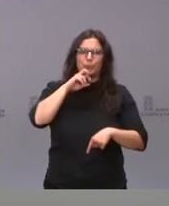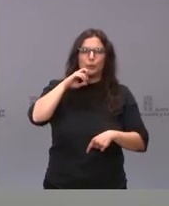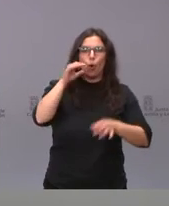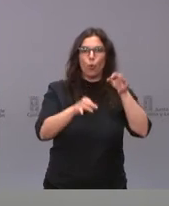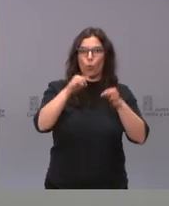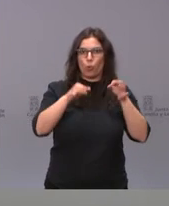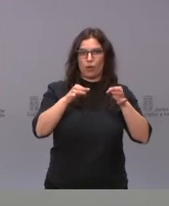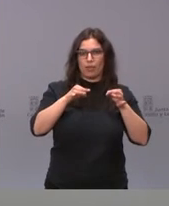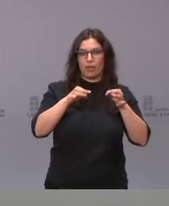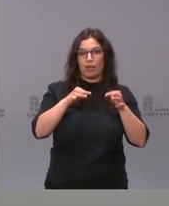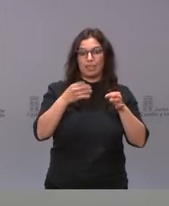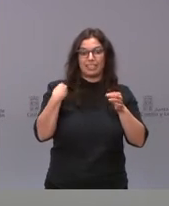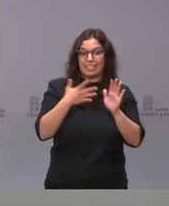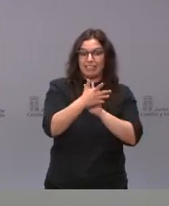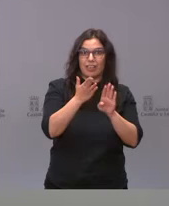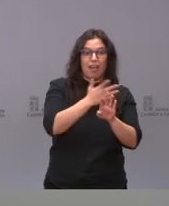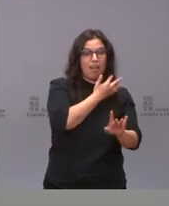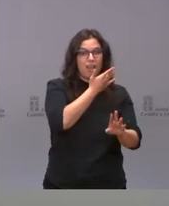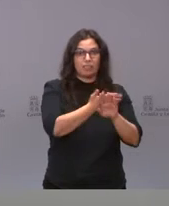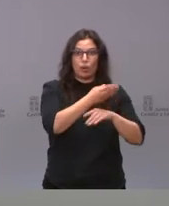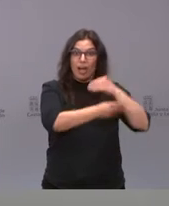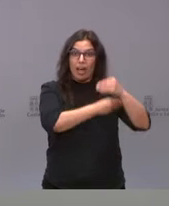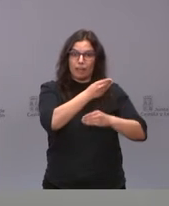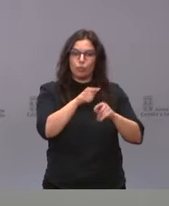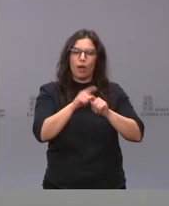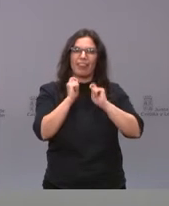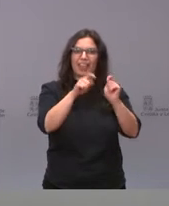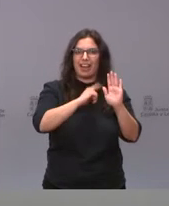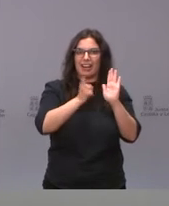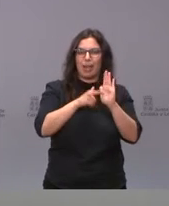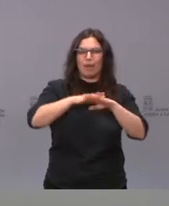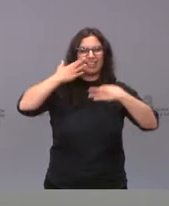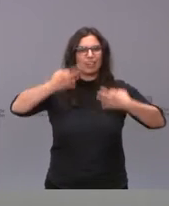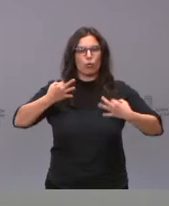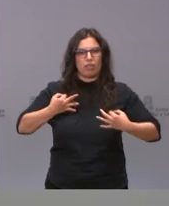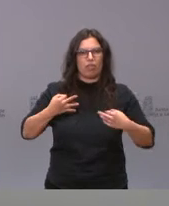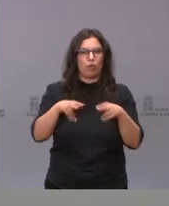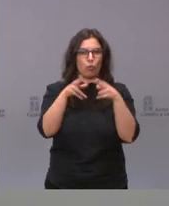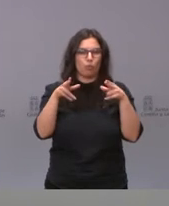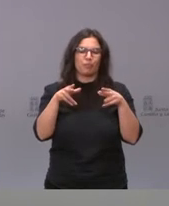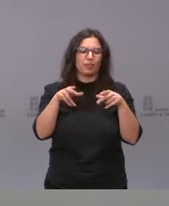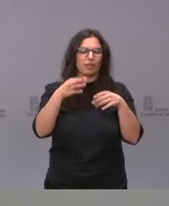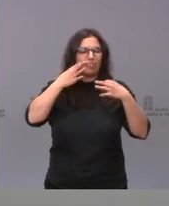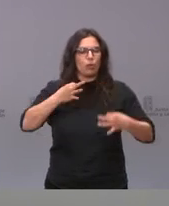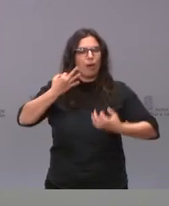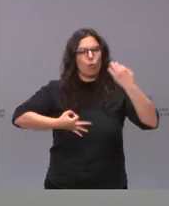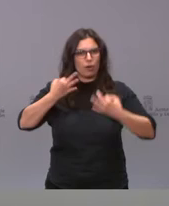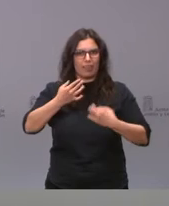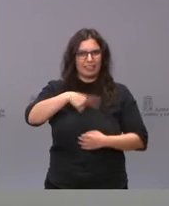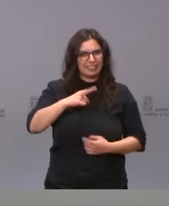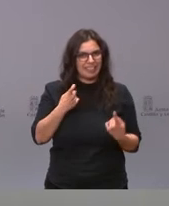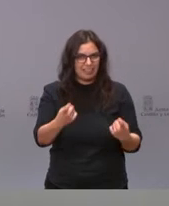realizando se le dota de esa cobertura jurídica tan necesaria especialmente para ellos.